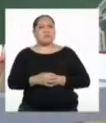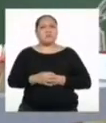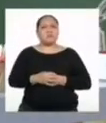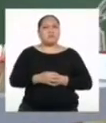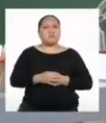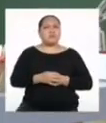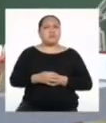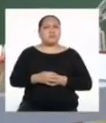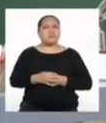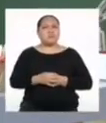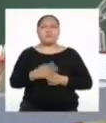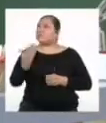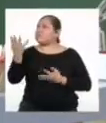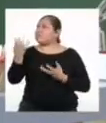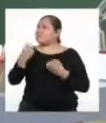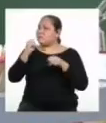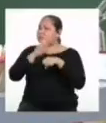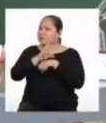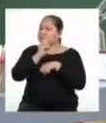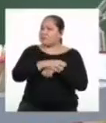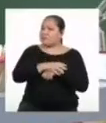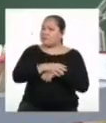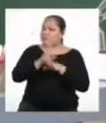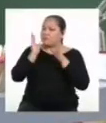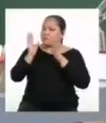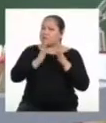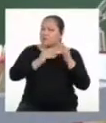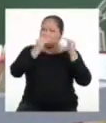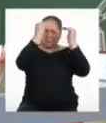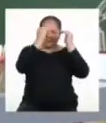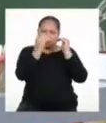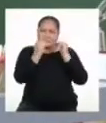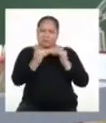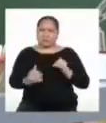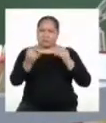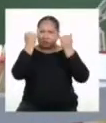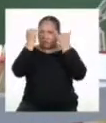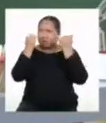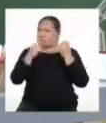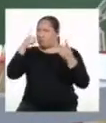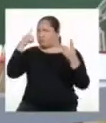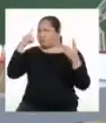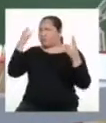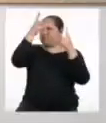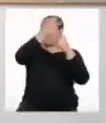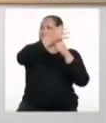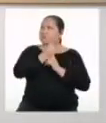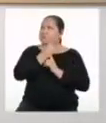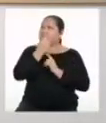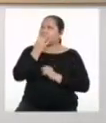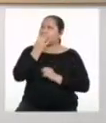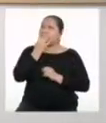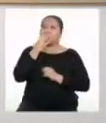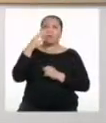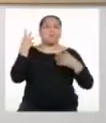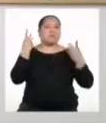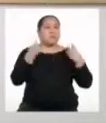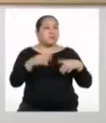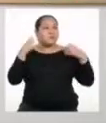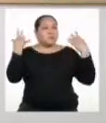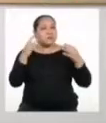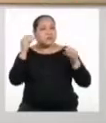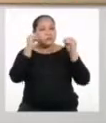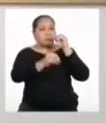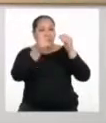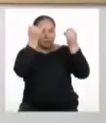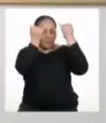quisiera sus recomendaciones para organizar tantas ideas en mi texto para lograr mi intención comunicativa. Una vez que ya tengo las